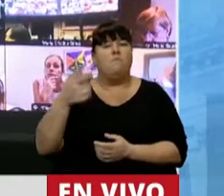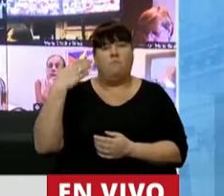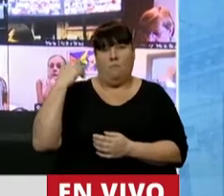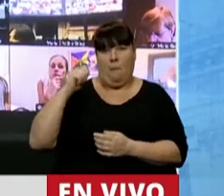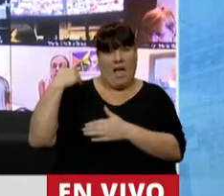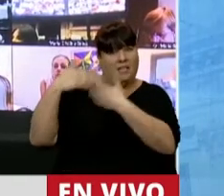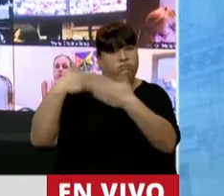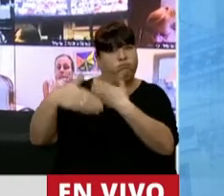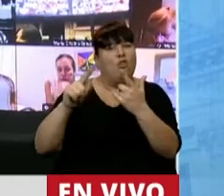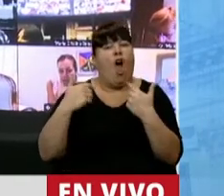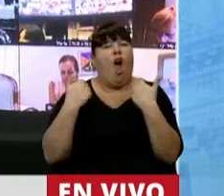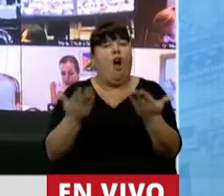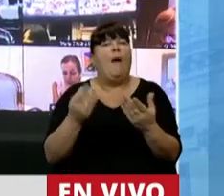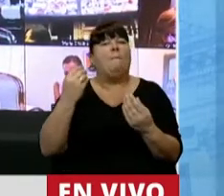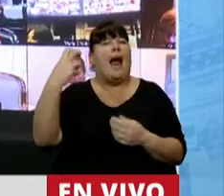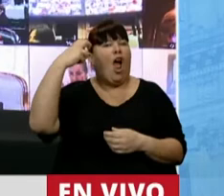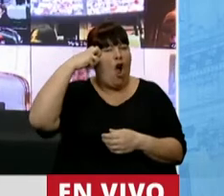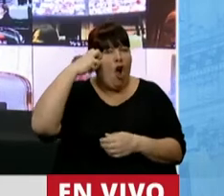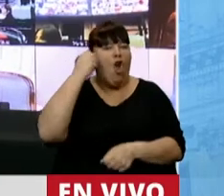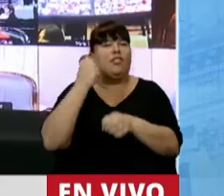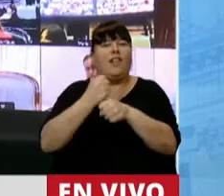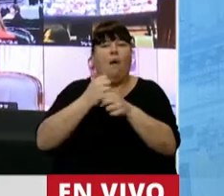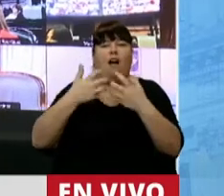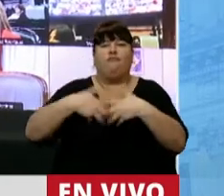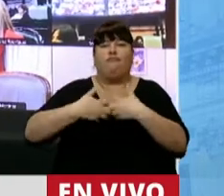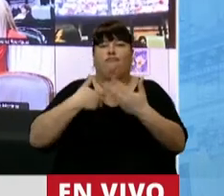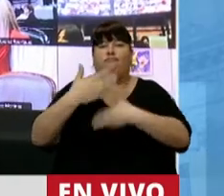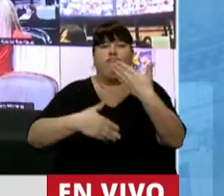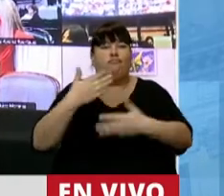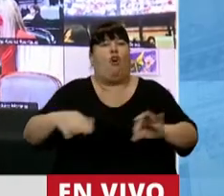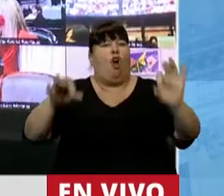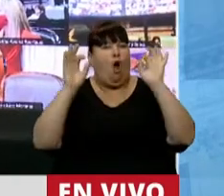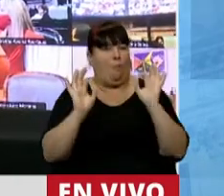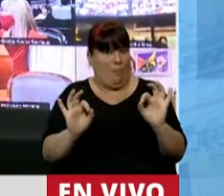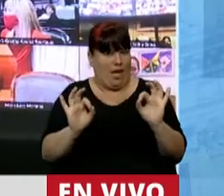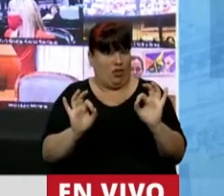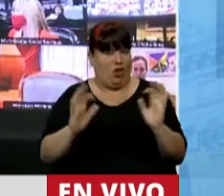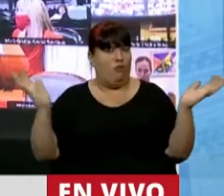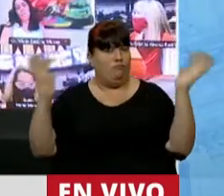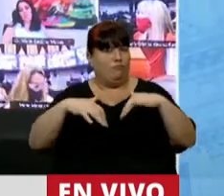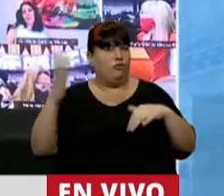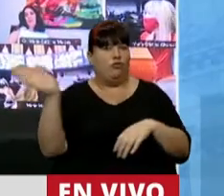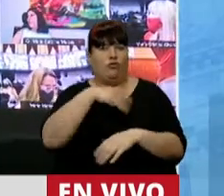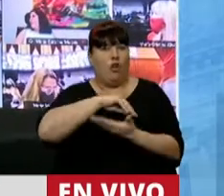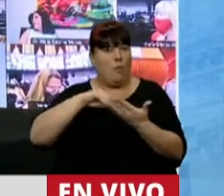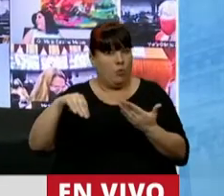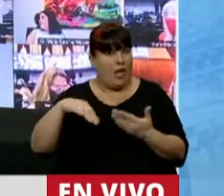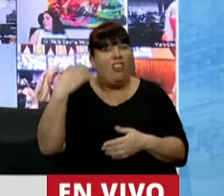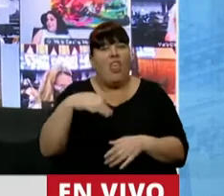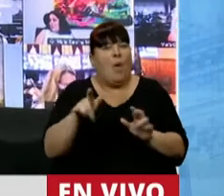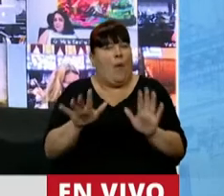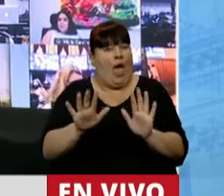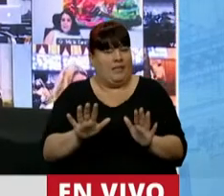estos meses para que el Parlamento funcione en plenitud de manera presencial como